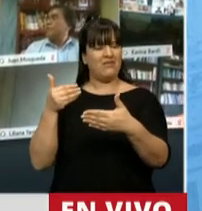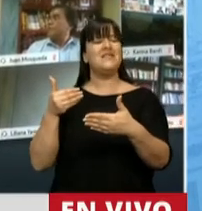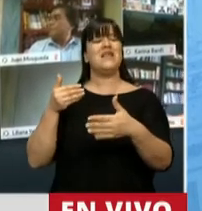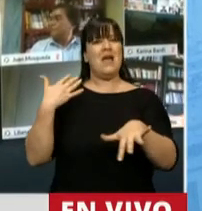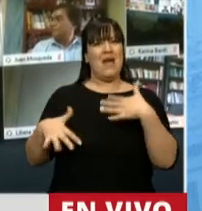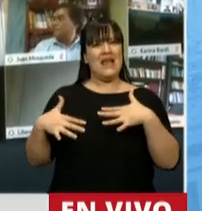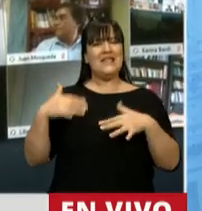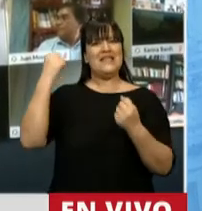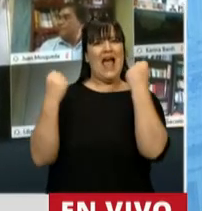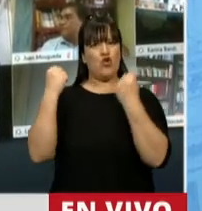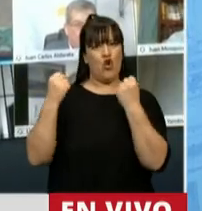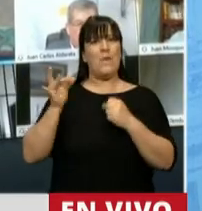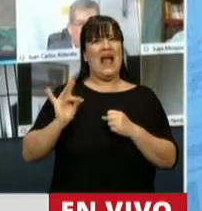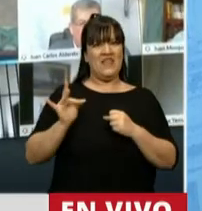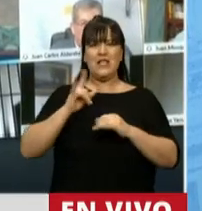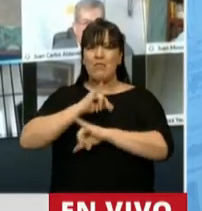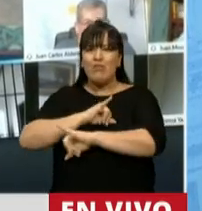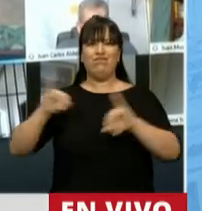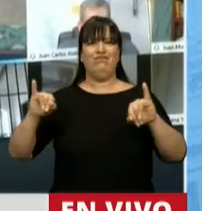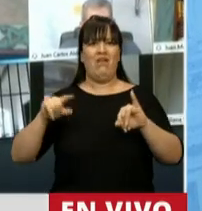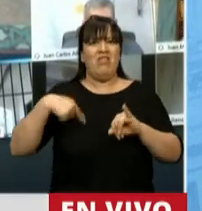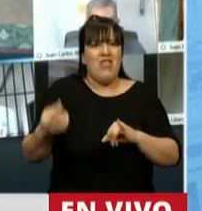económica. Se optó por ese camino.